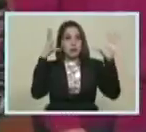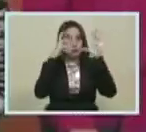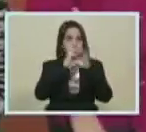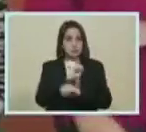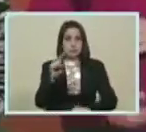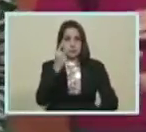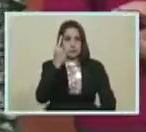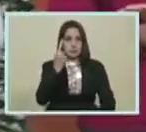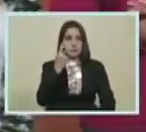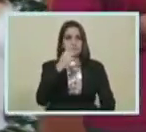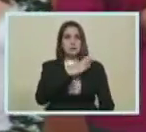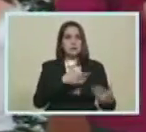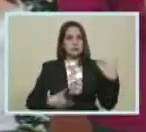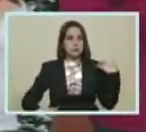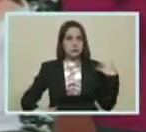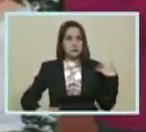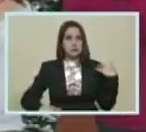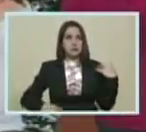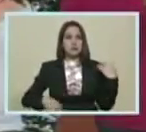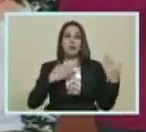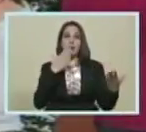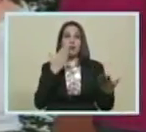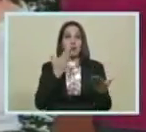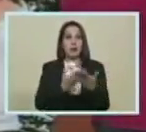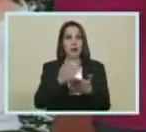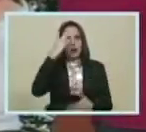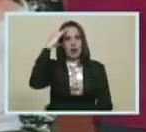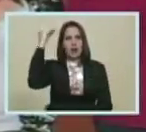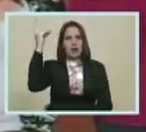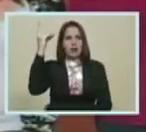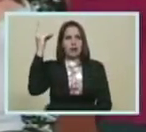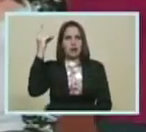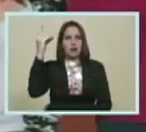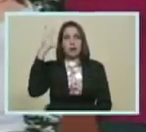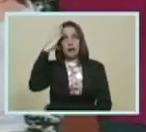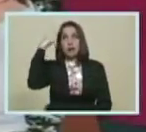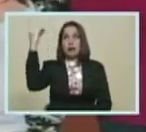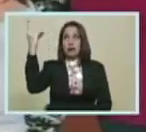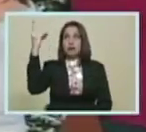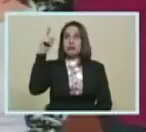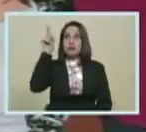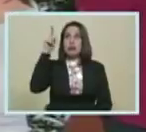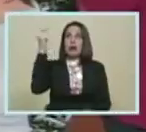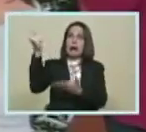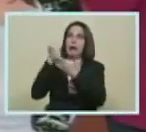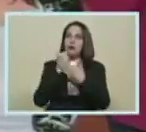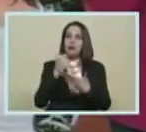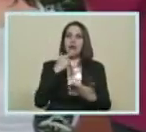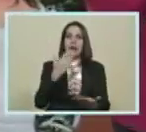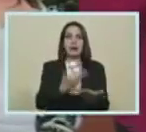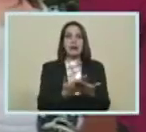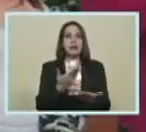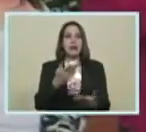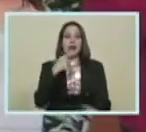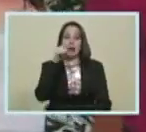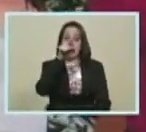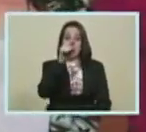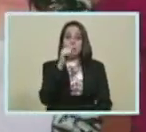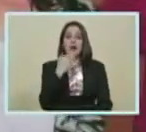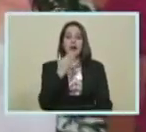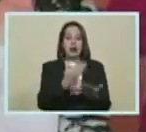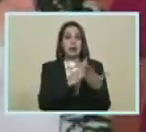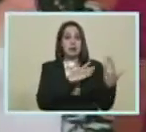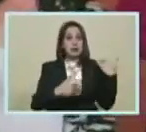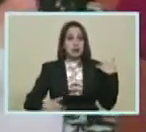Primero que nada Presidente Muchas gracias A Dios Porque sin él No éramos tenido Este logro Y muchas gracias A usted Presidente